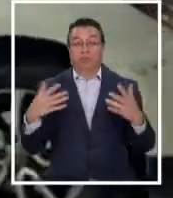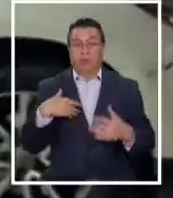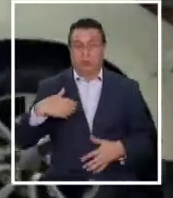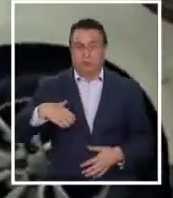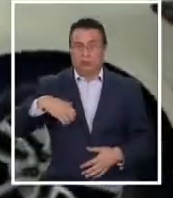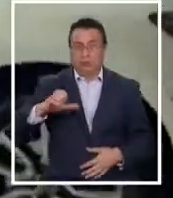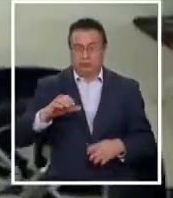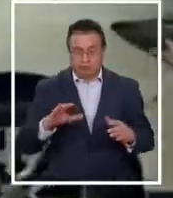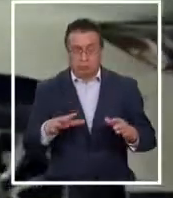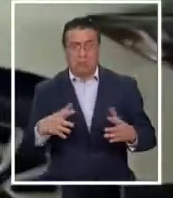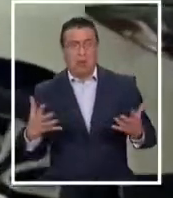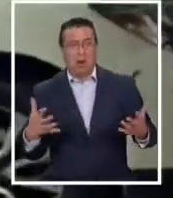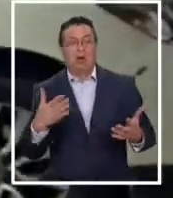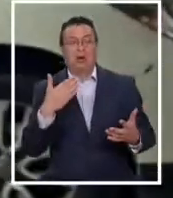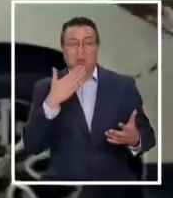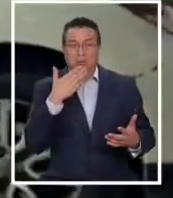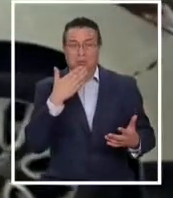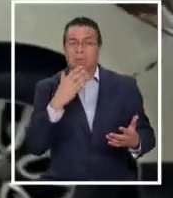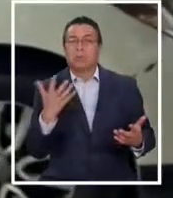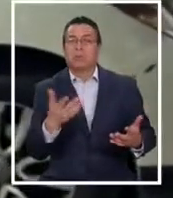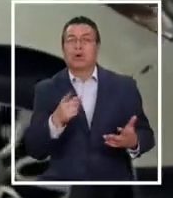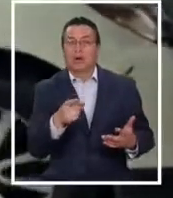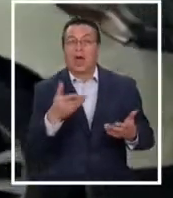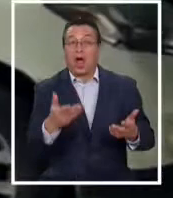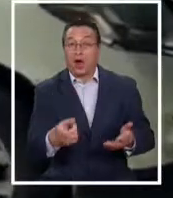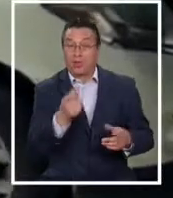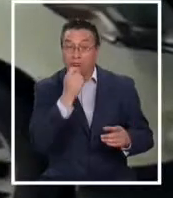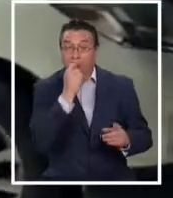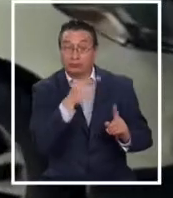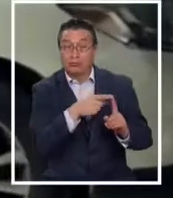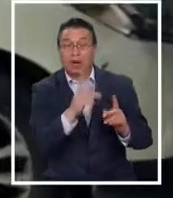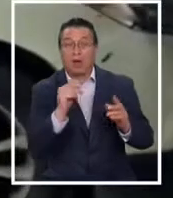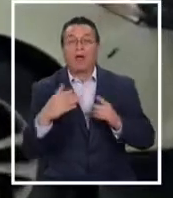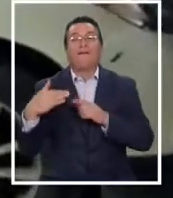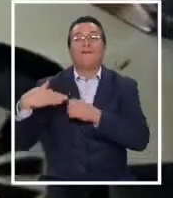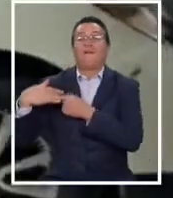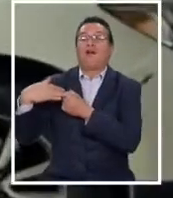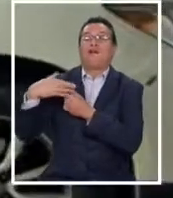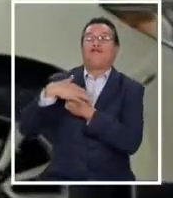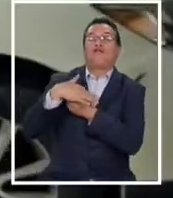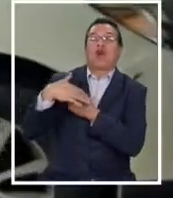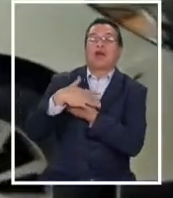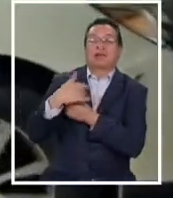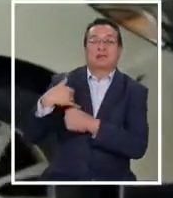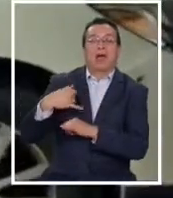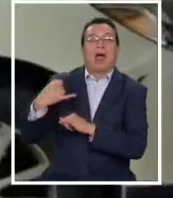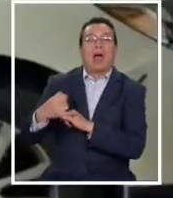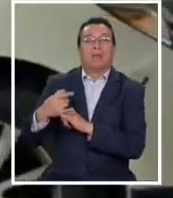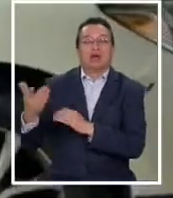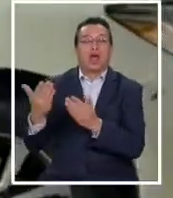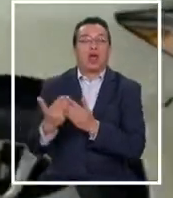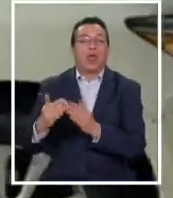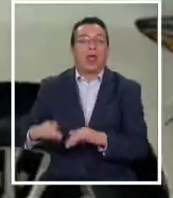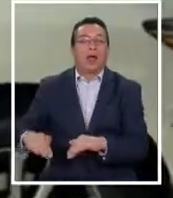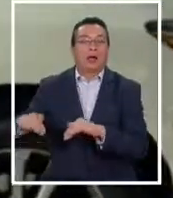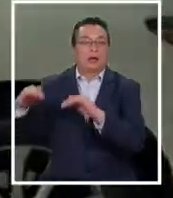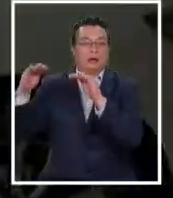PDI. La hipótesis que cobra fuerza es que el ahora imputado se haya dejado influenciar por los amigos que conoce desde el colegio. Es una